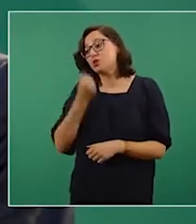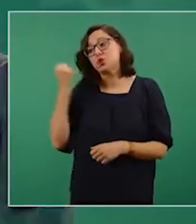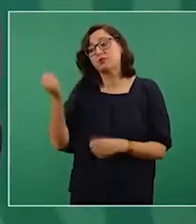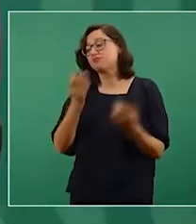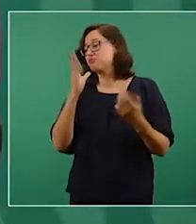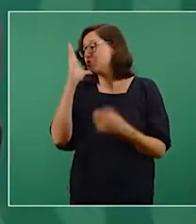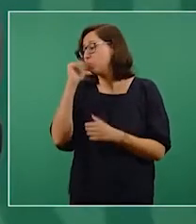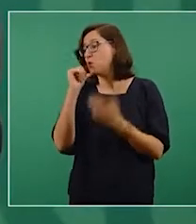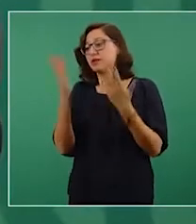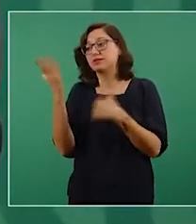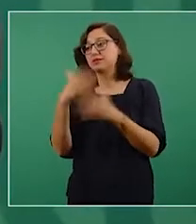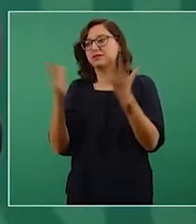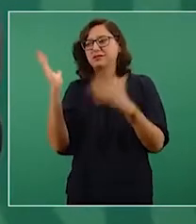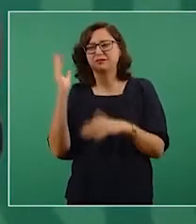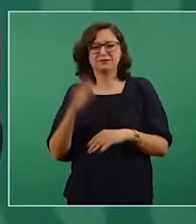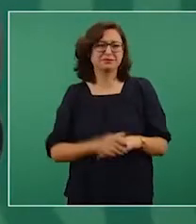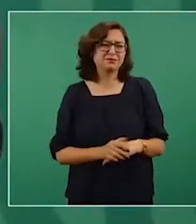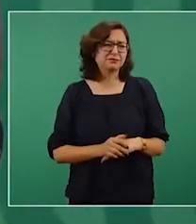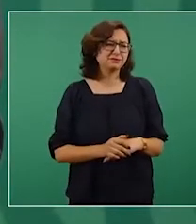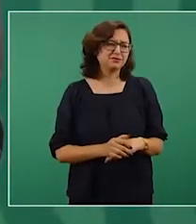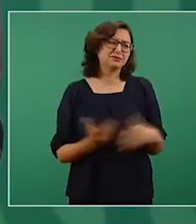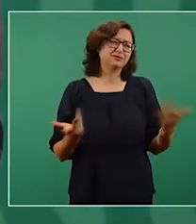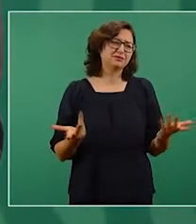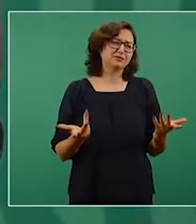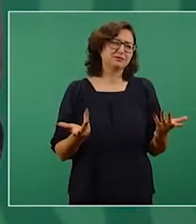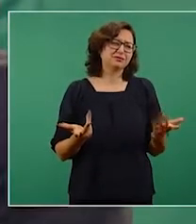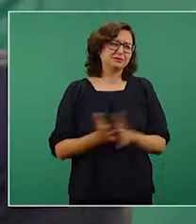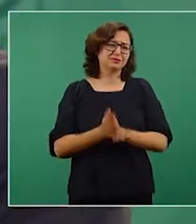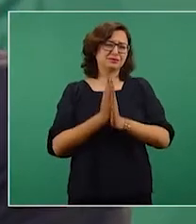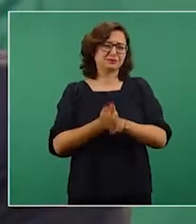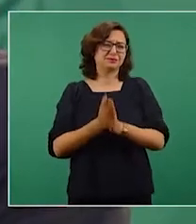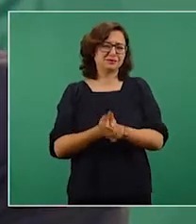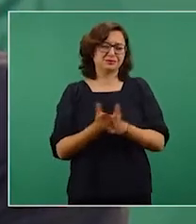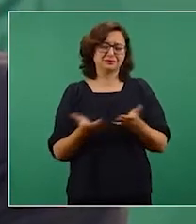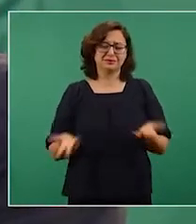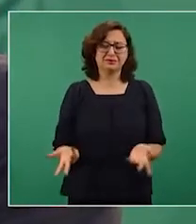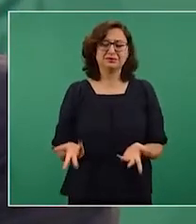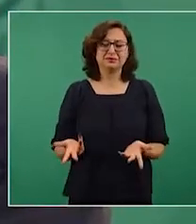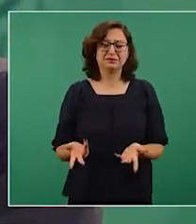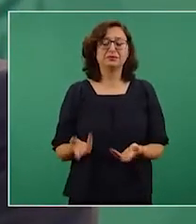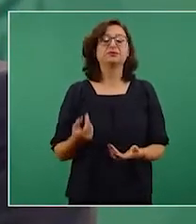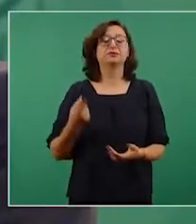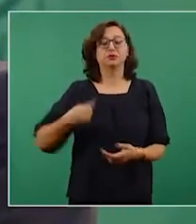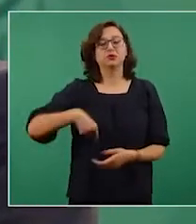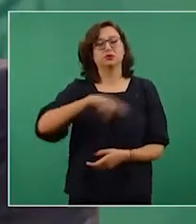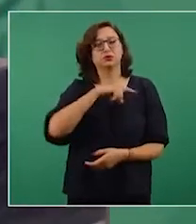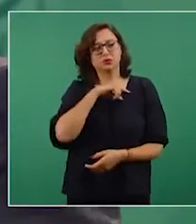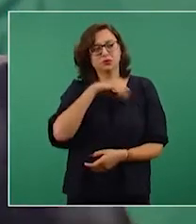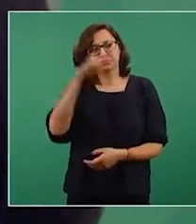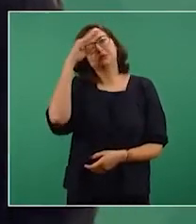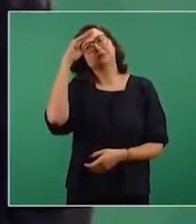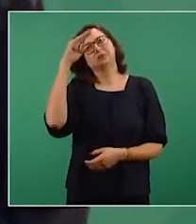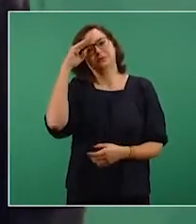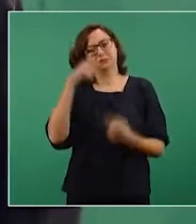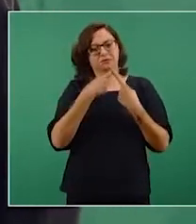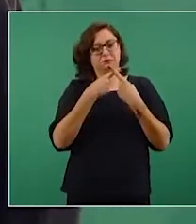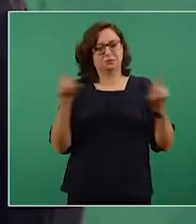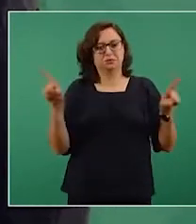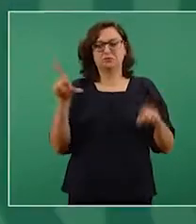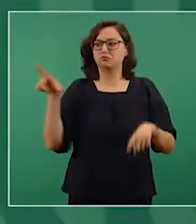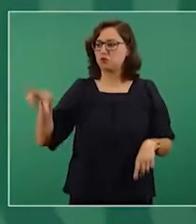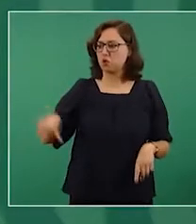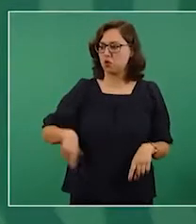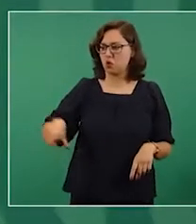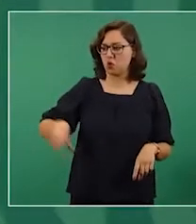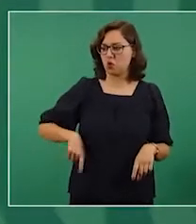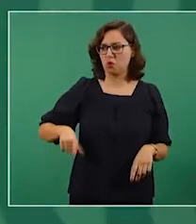adelante, como si eso fuese lo que lo determinara. Nosotros pensamos que si se tiene un gobierno que